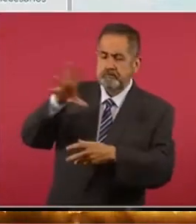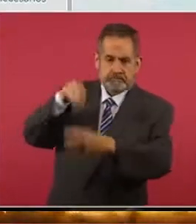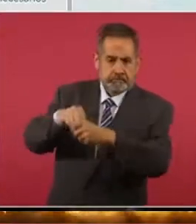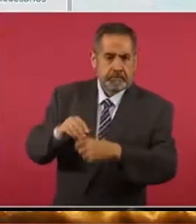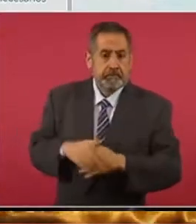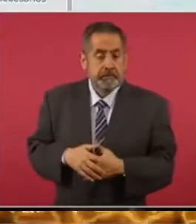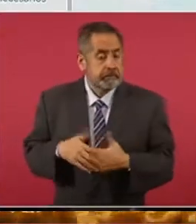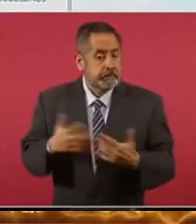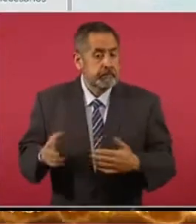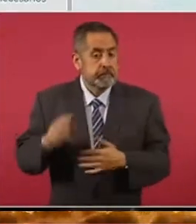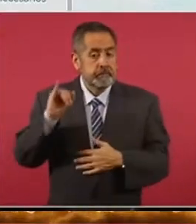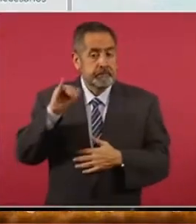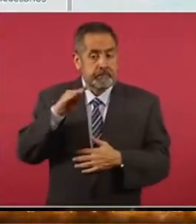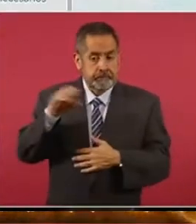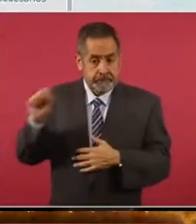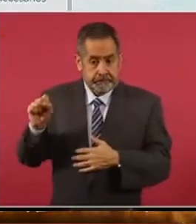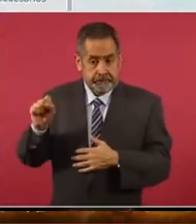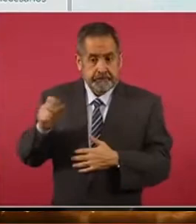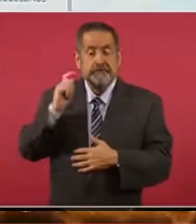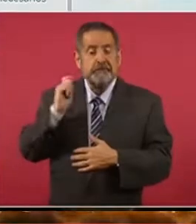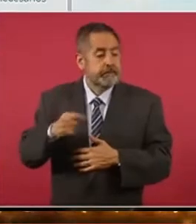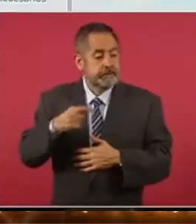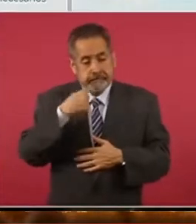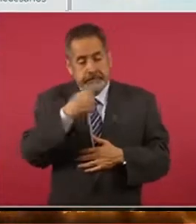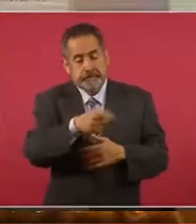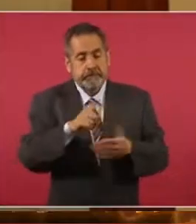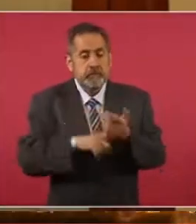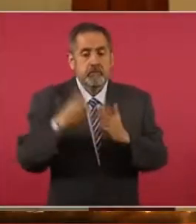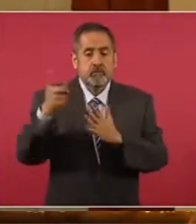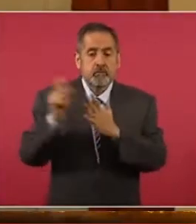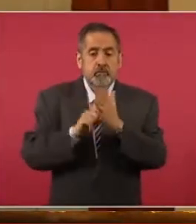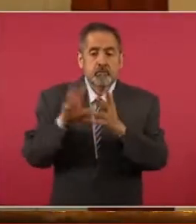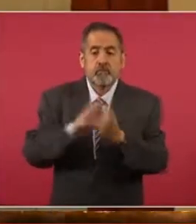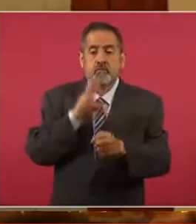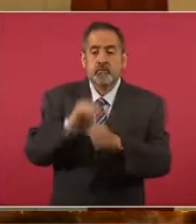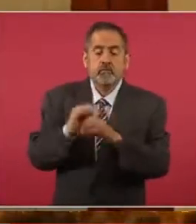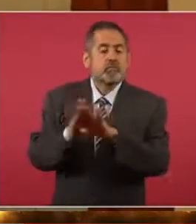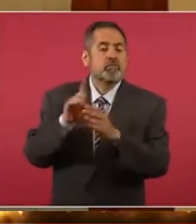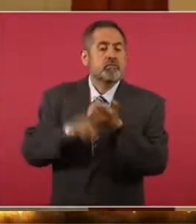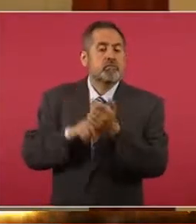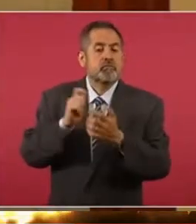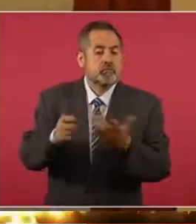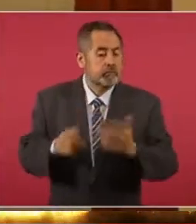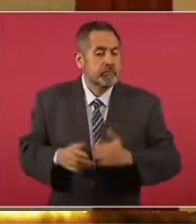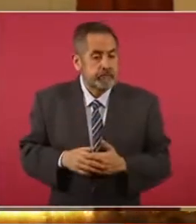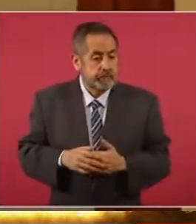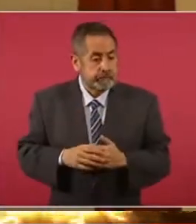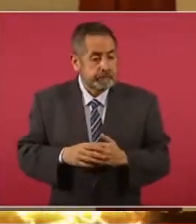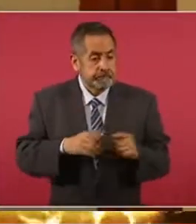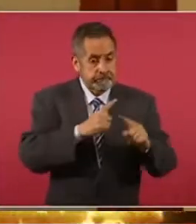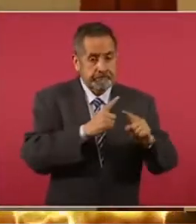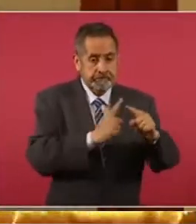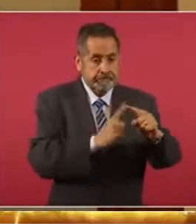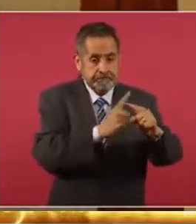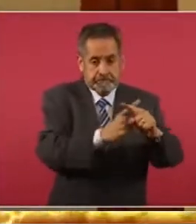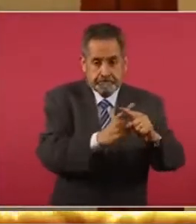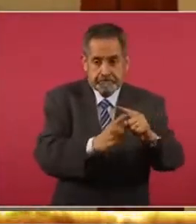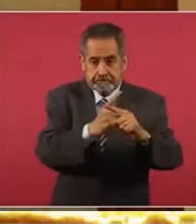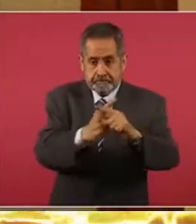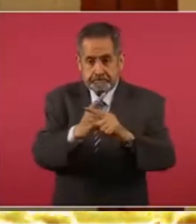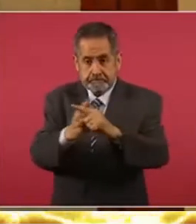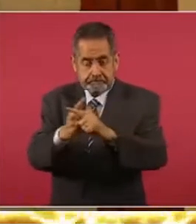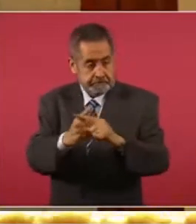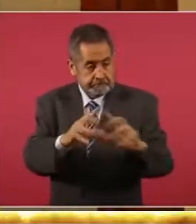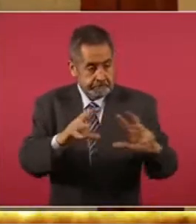IMSS extiende el beneficio del aseguramiento por mes completo cuando en la suma de todos los empleadores